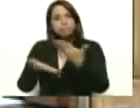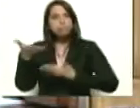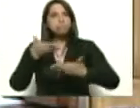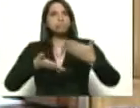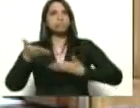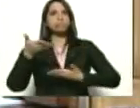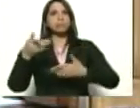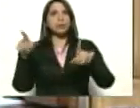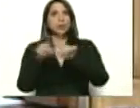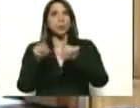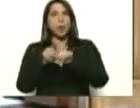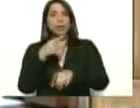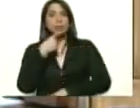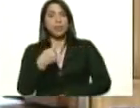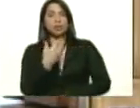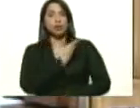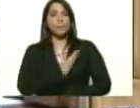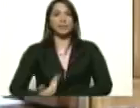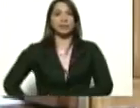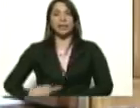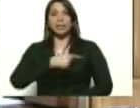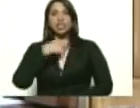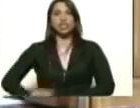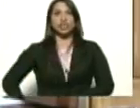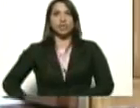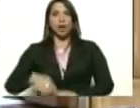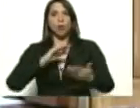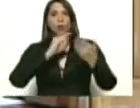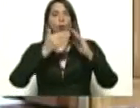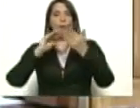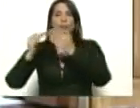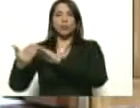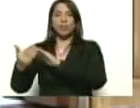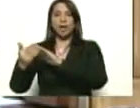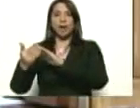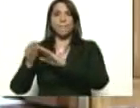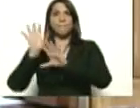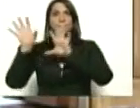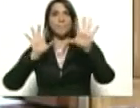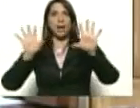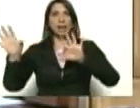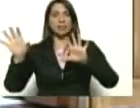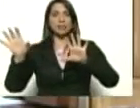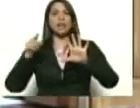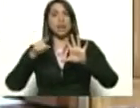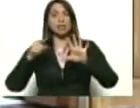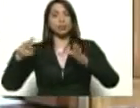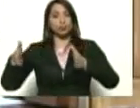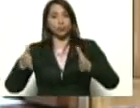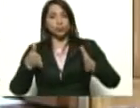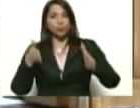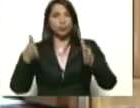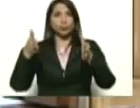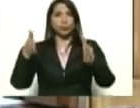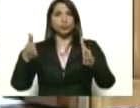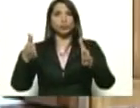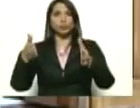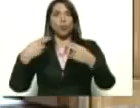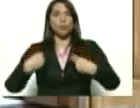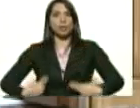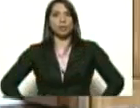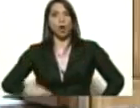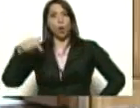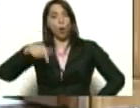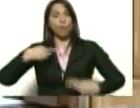Tal como lo ha dicho el presidente de China, la comunidad de naciones, destino común de la humanidad y hoy la humanidad más que nunca